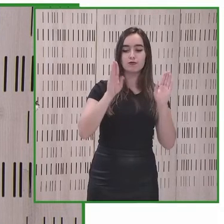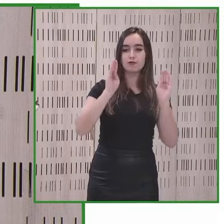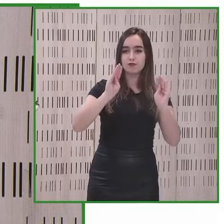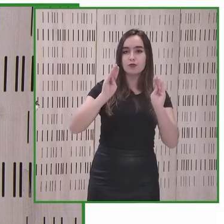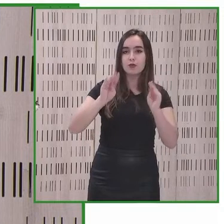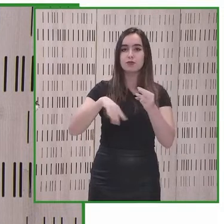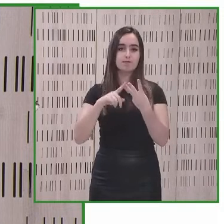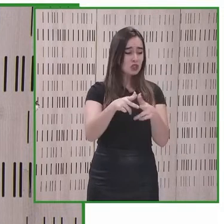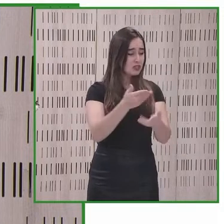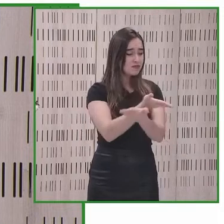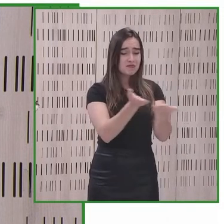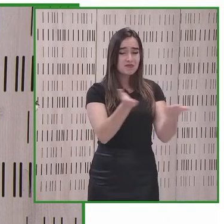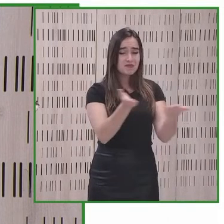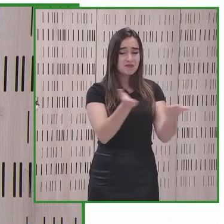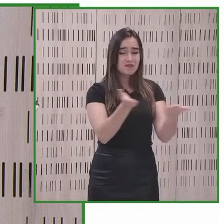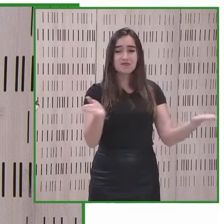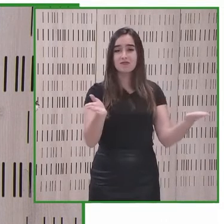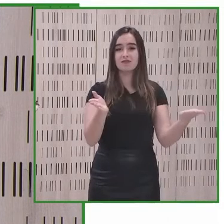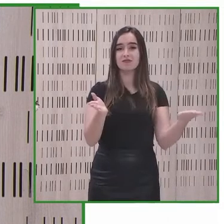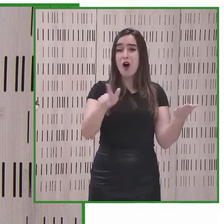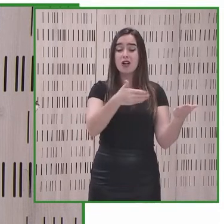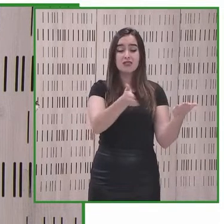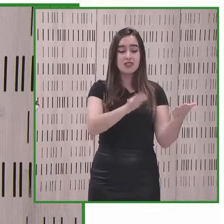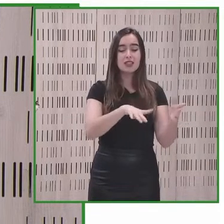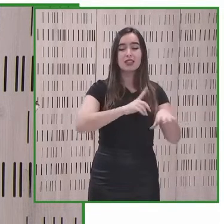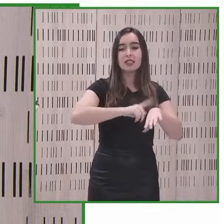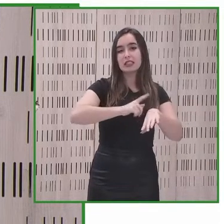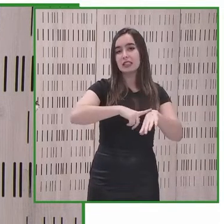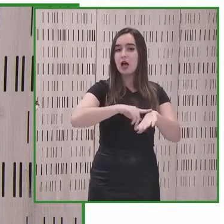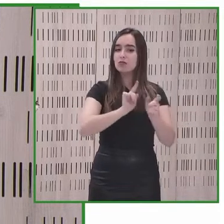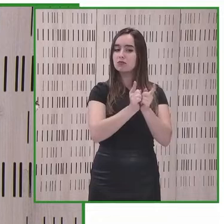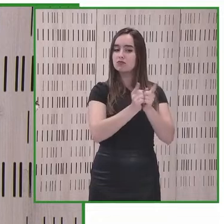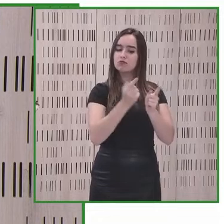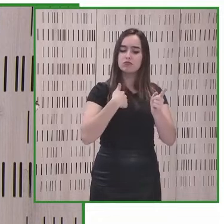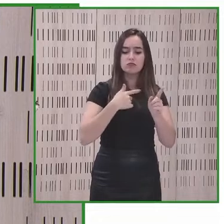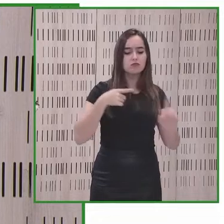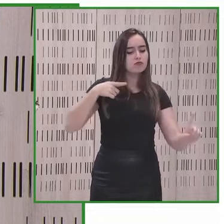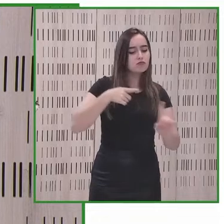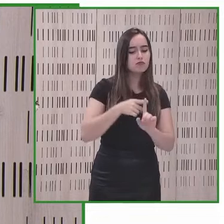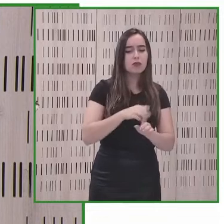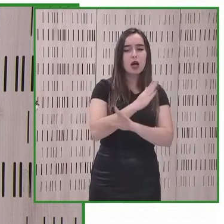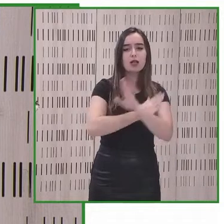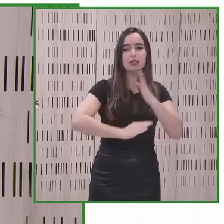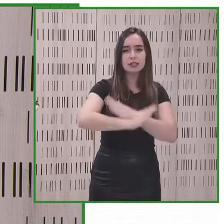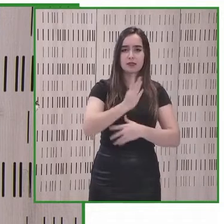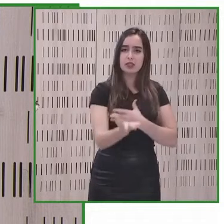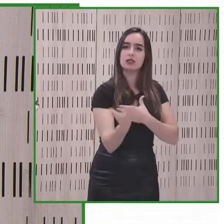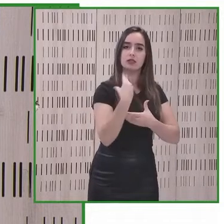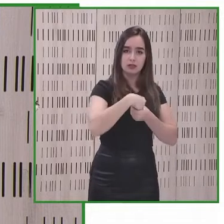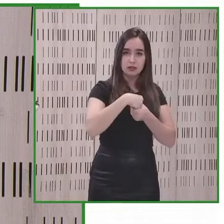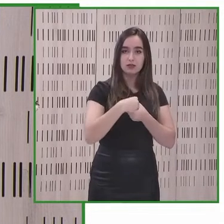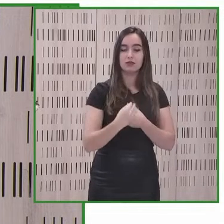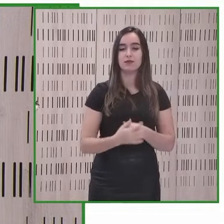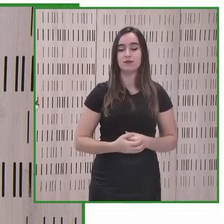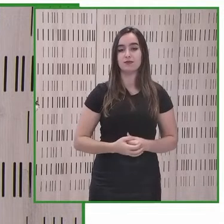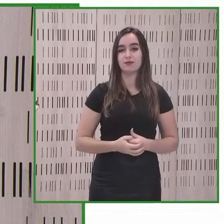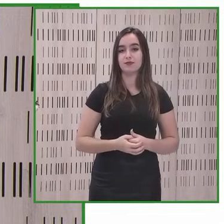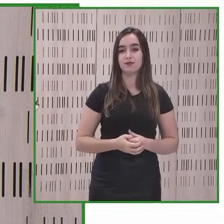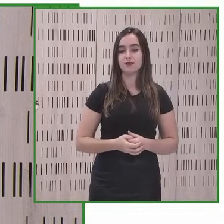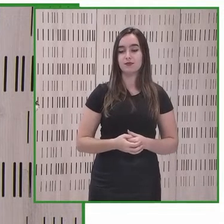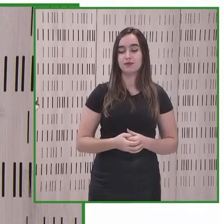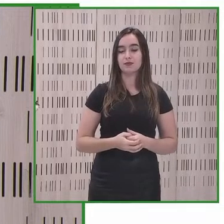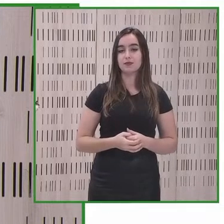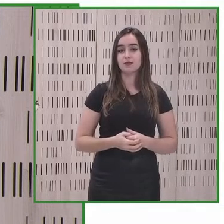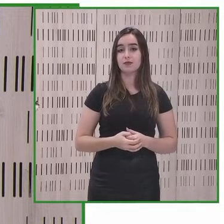en favor de la causa de las personas con discapacidad en todas